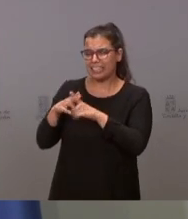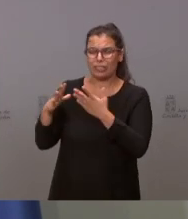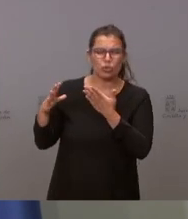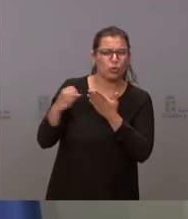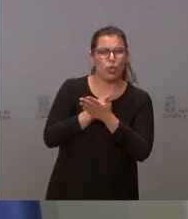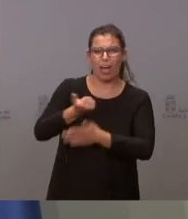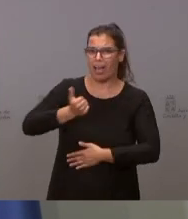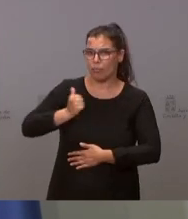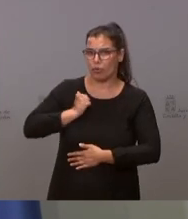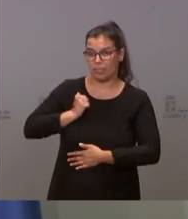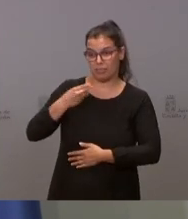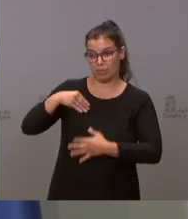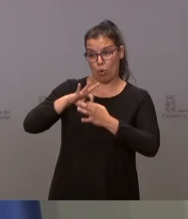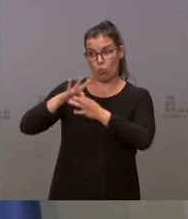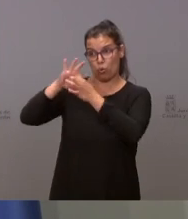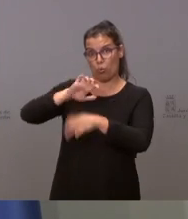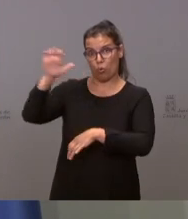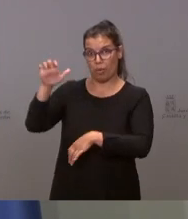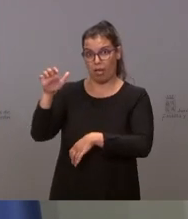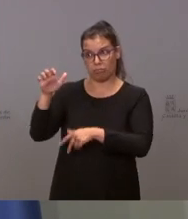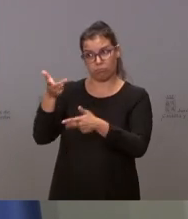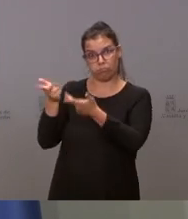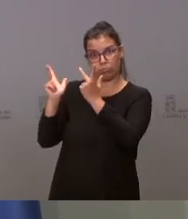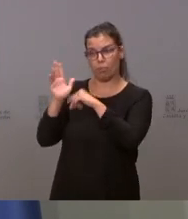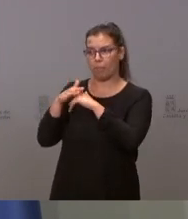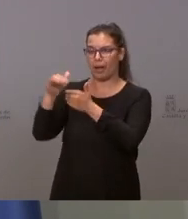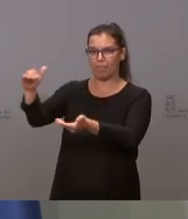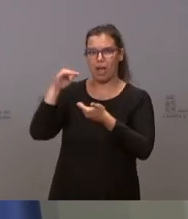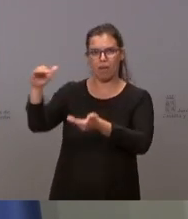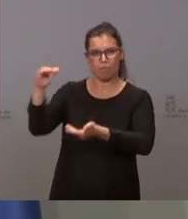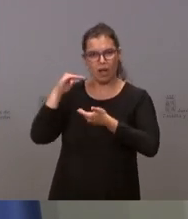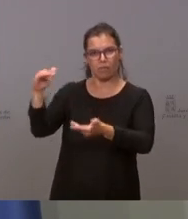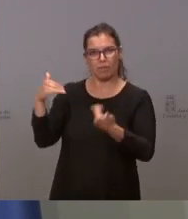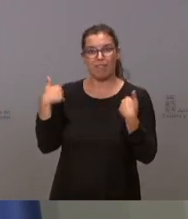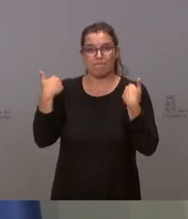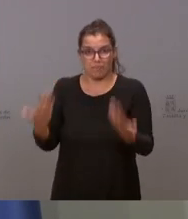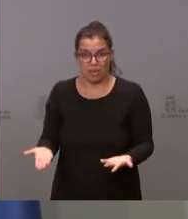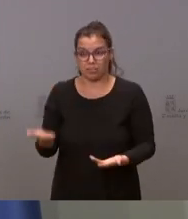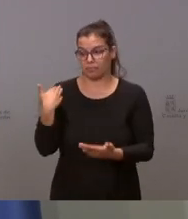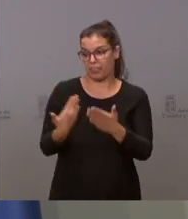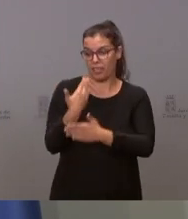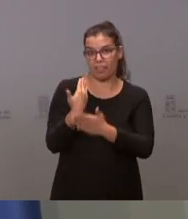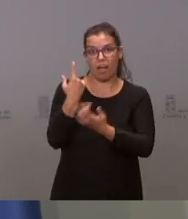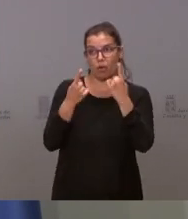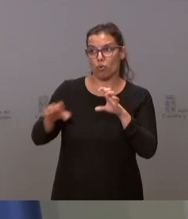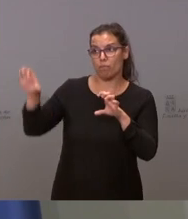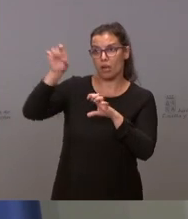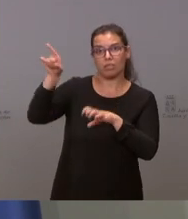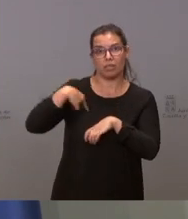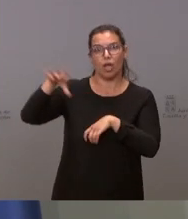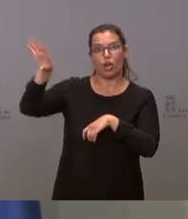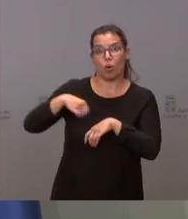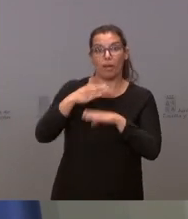permite para mejorar el suministro de dosis. Lo hemos visto estos días, hay países europeos que están comprando